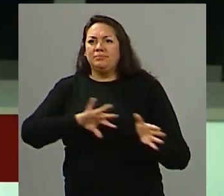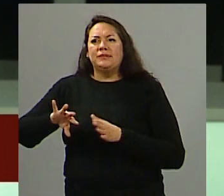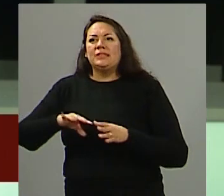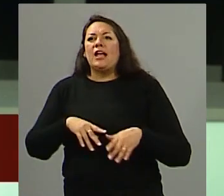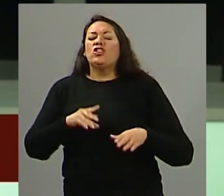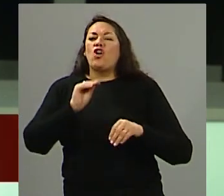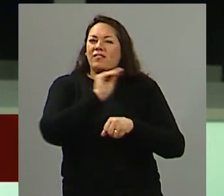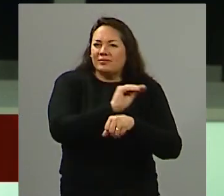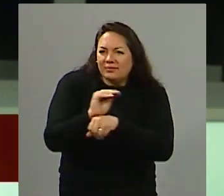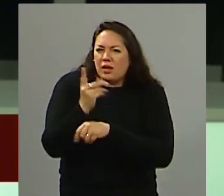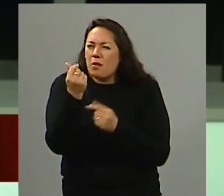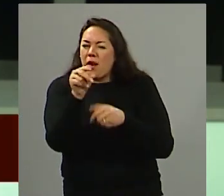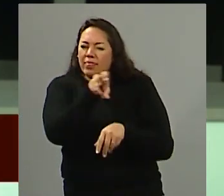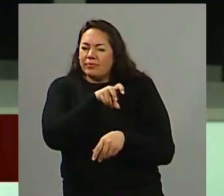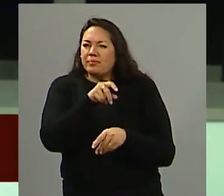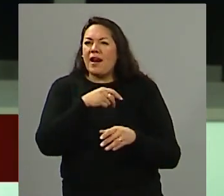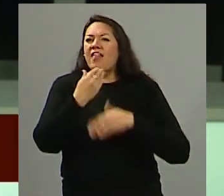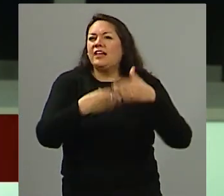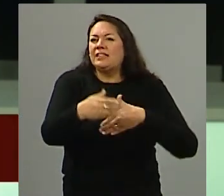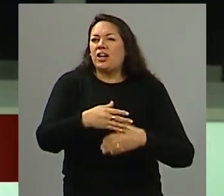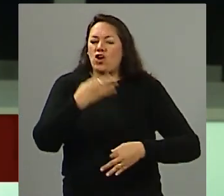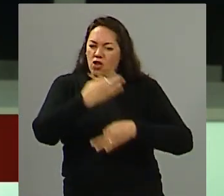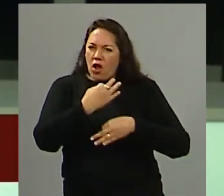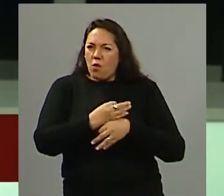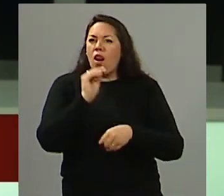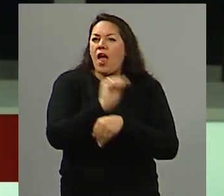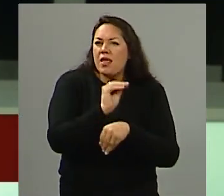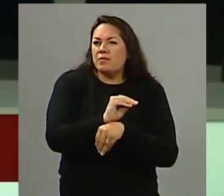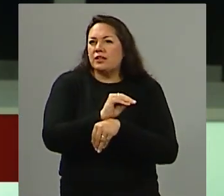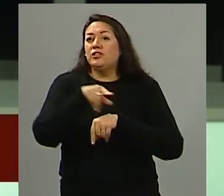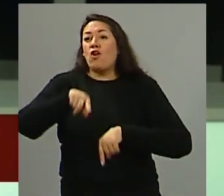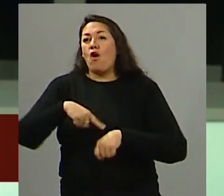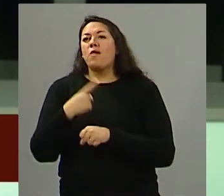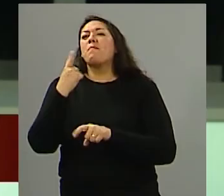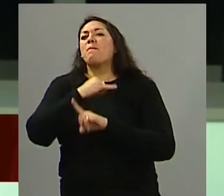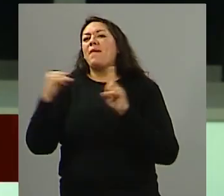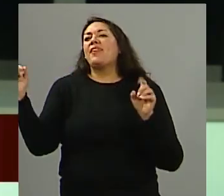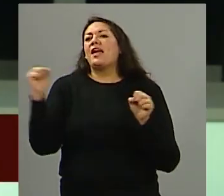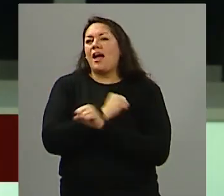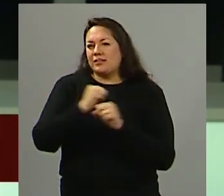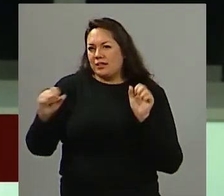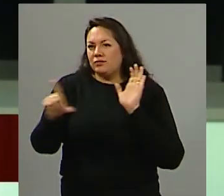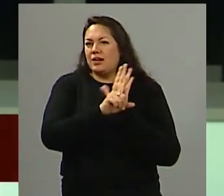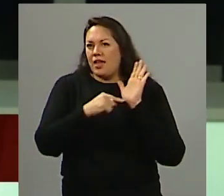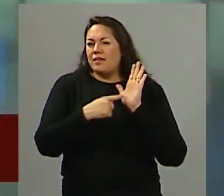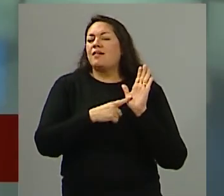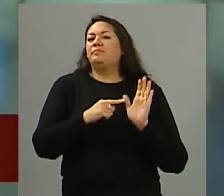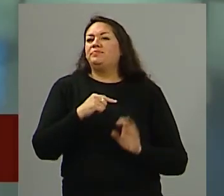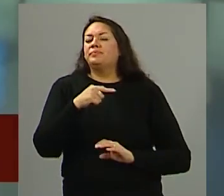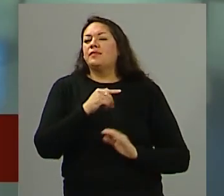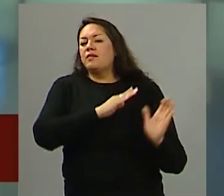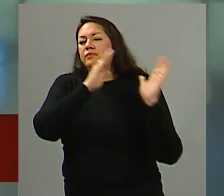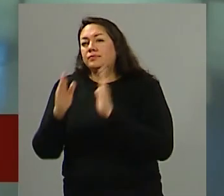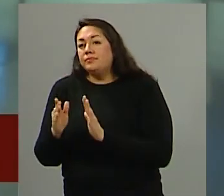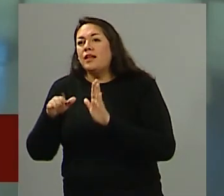alimentación de los niños niñas y adolescentes así que lo que aprobamos hoy fue media sanción esperamos que prontamente diputados lo traten y de sanción